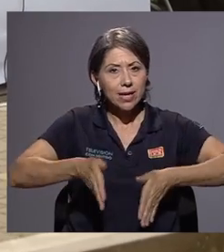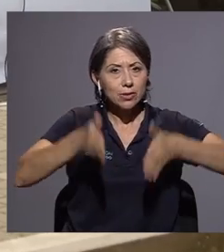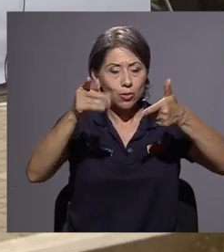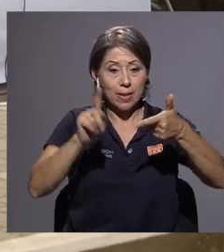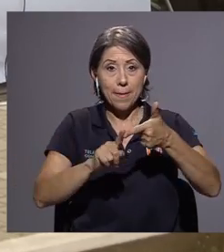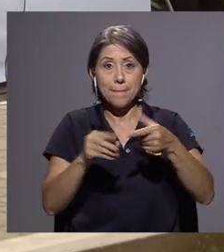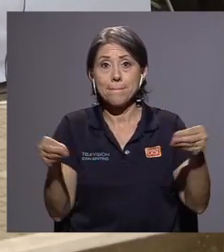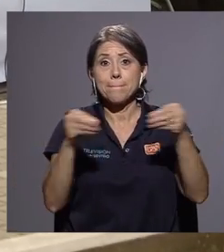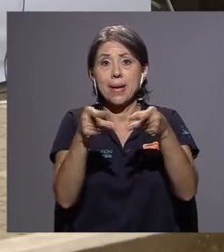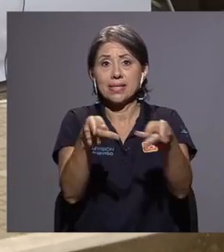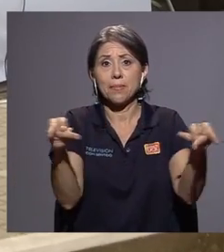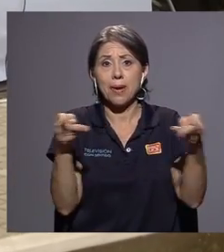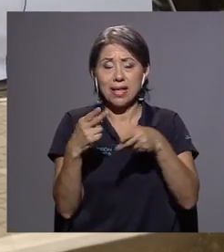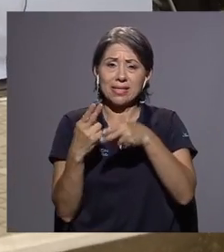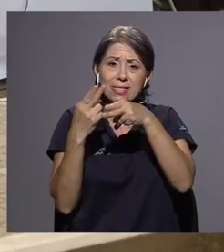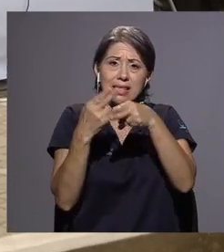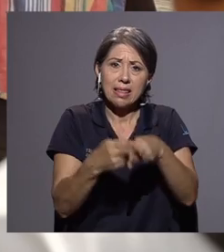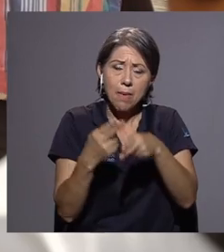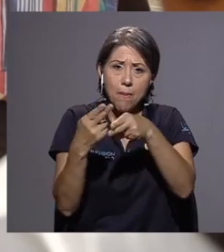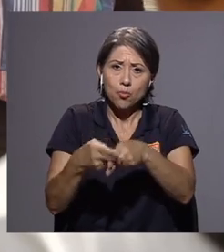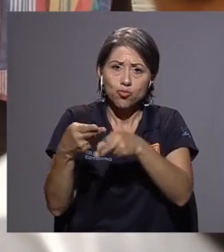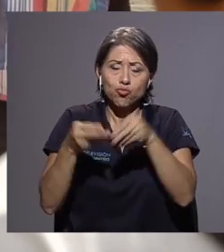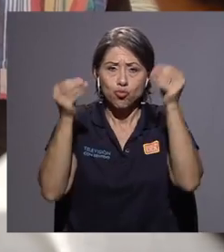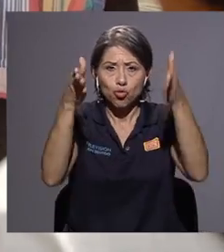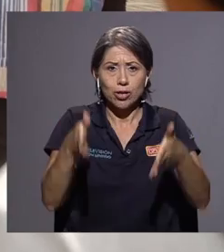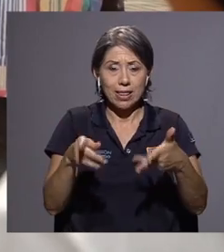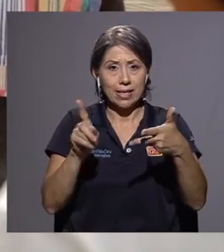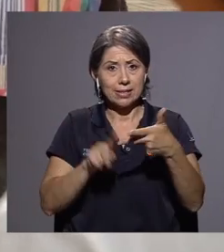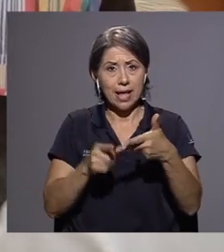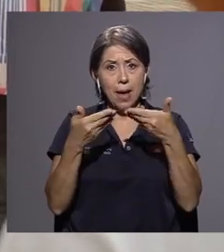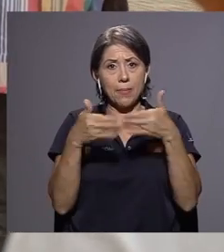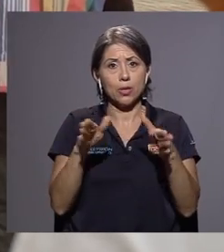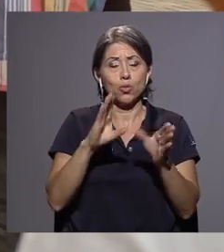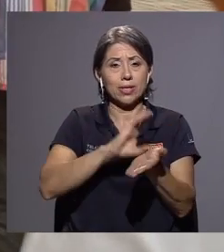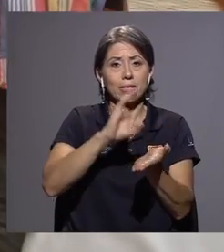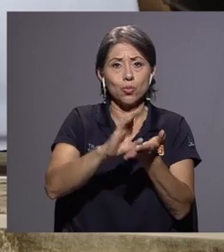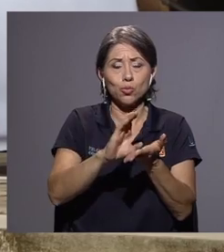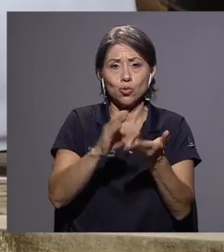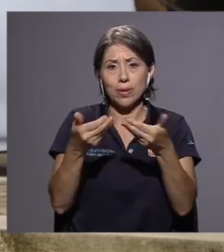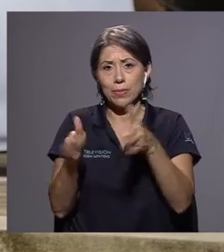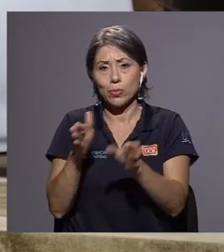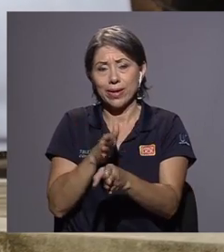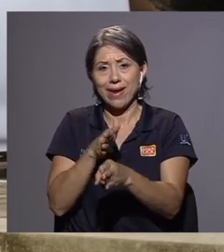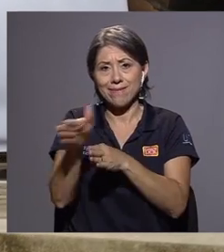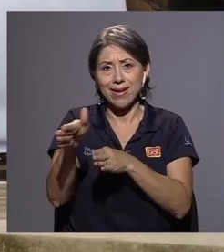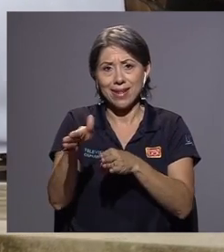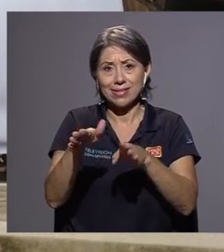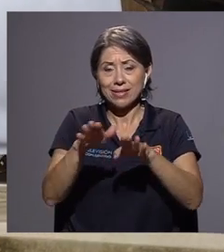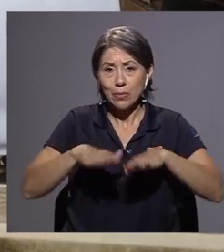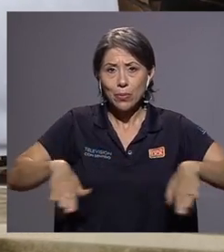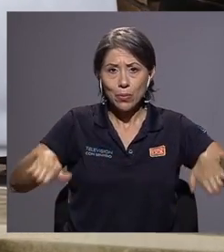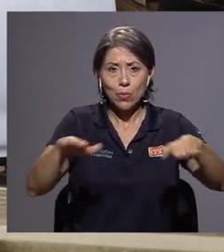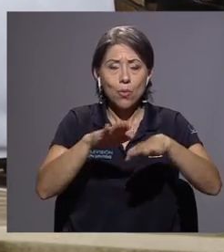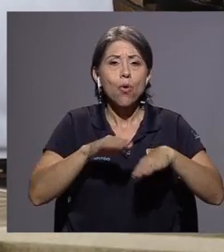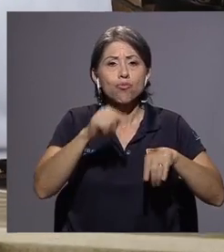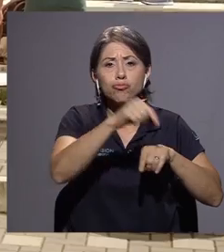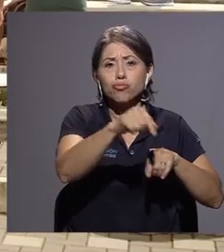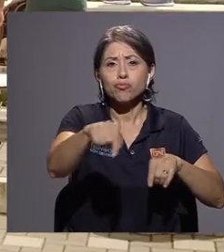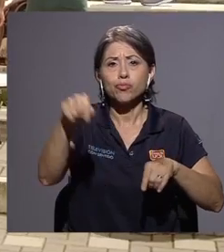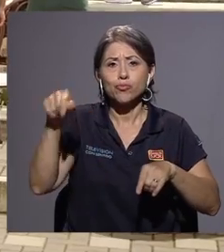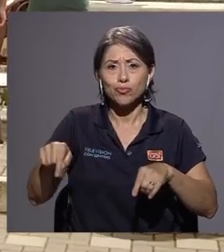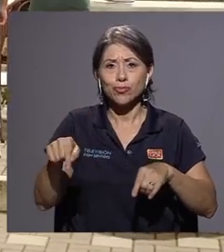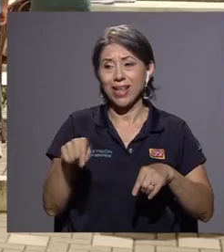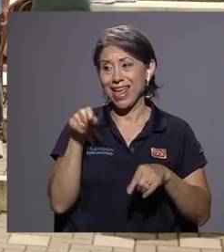más plazas y tiempos para los docentes y más aperturas de cursos y carreras en las sedes y recintos de la universidad son parte de las